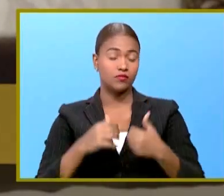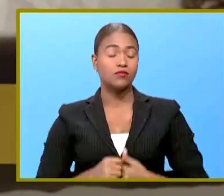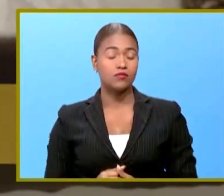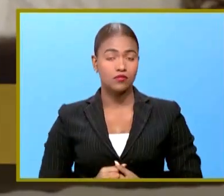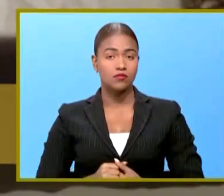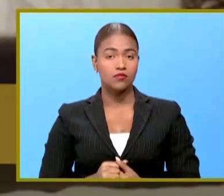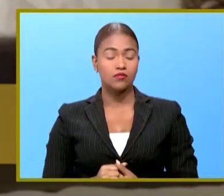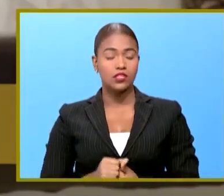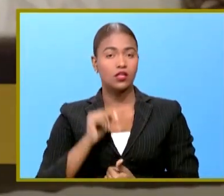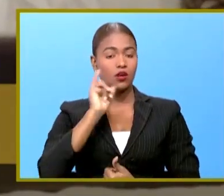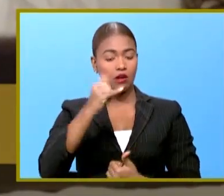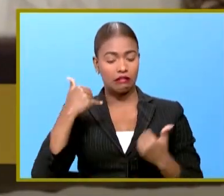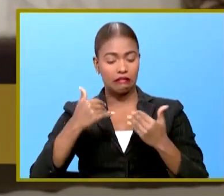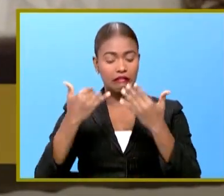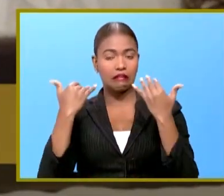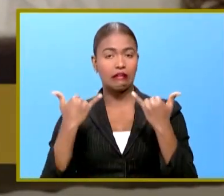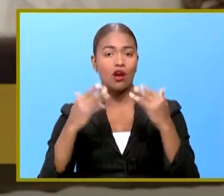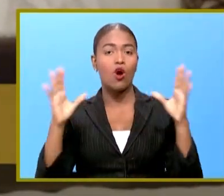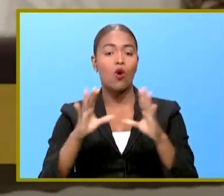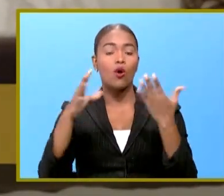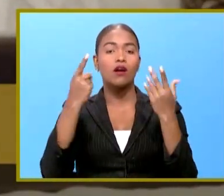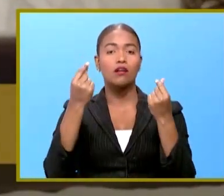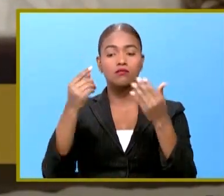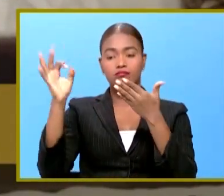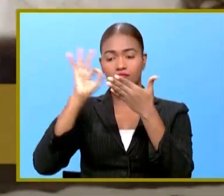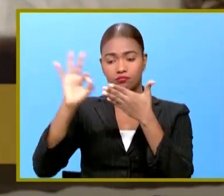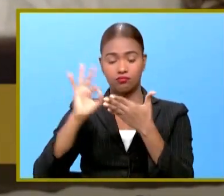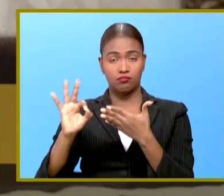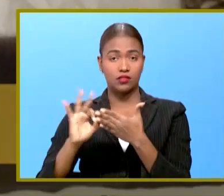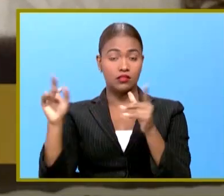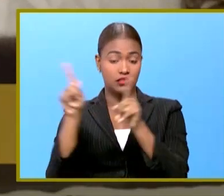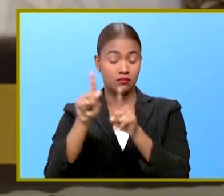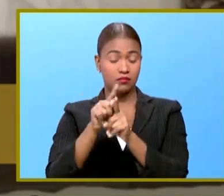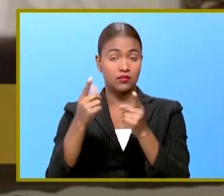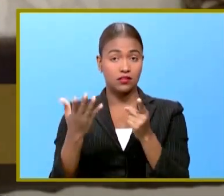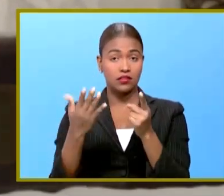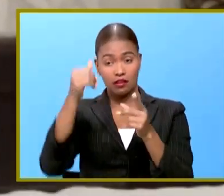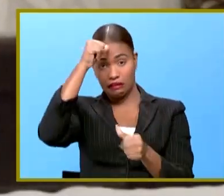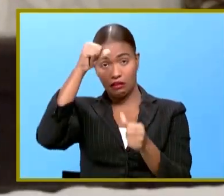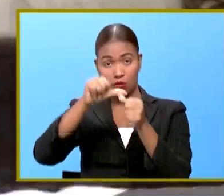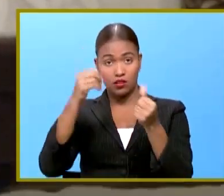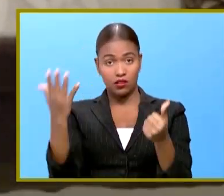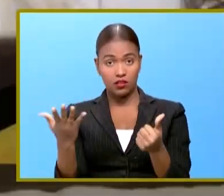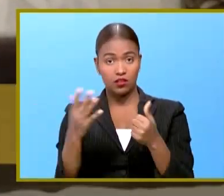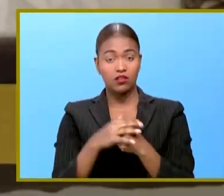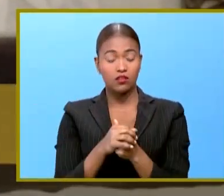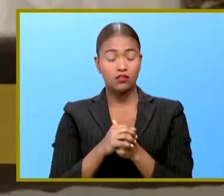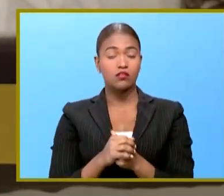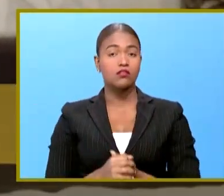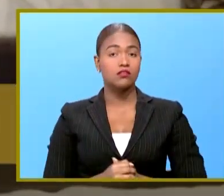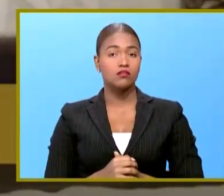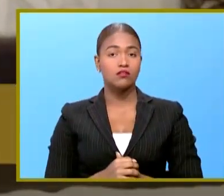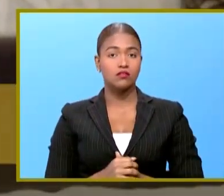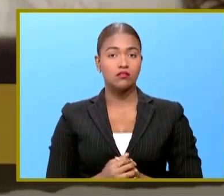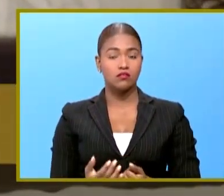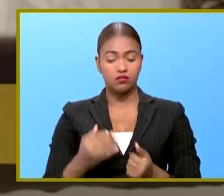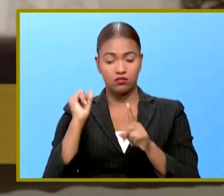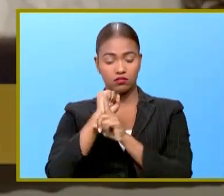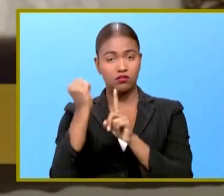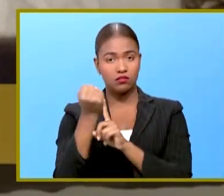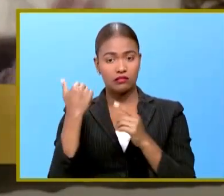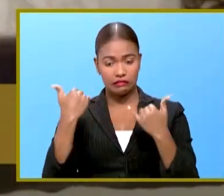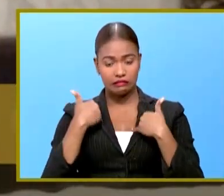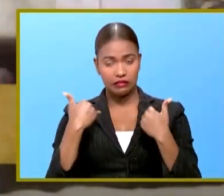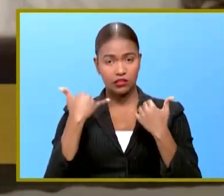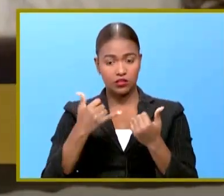importante es ahora proceder a esas auditorías y también recuerden que en la situación en que